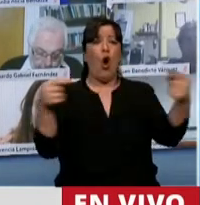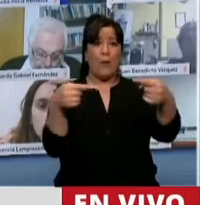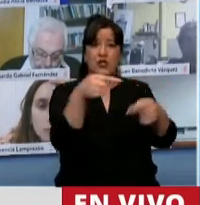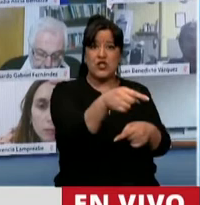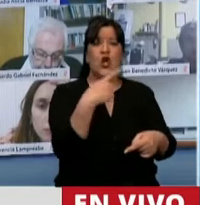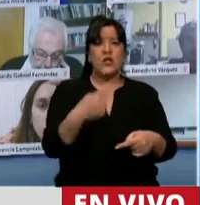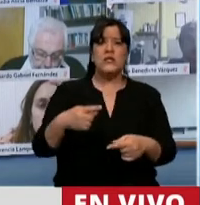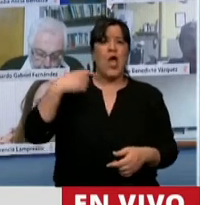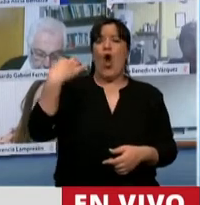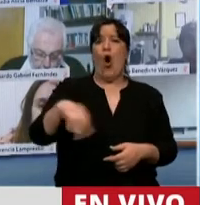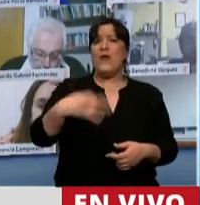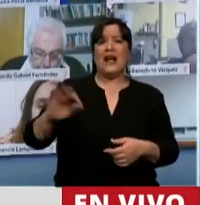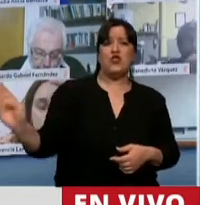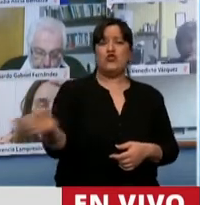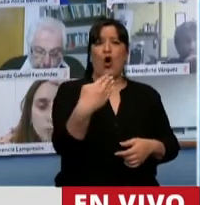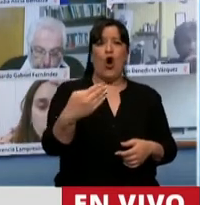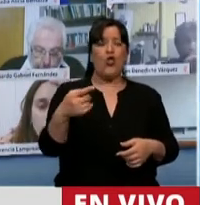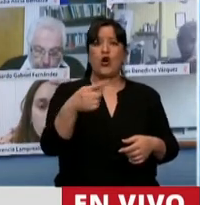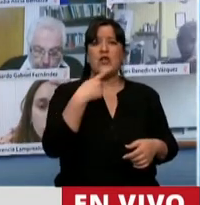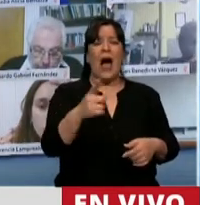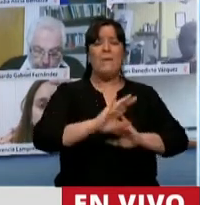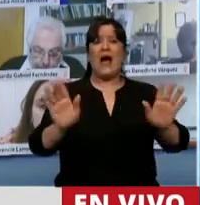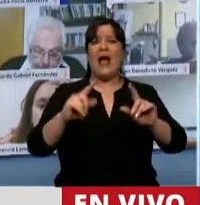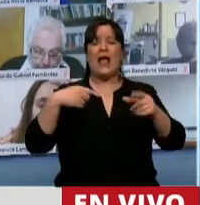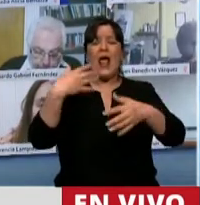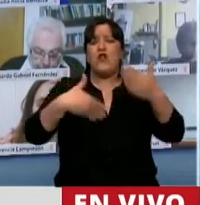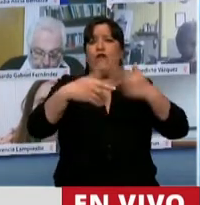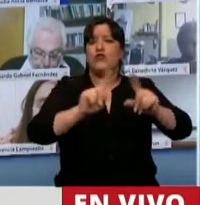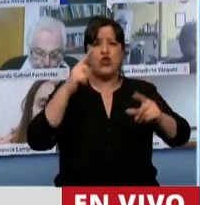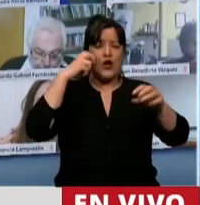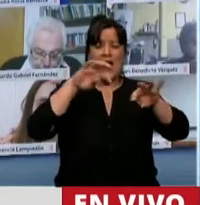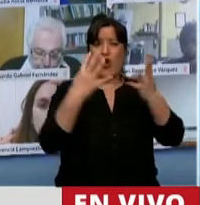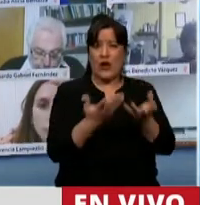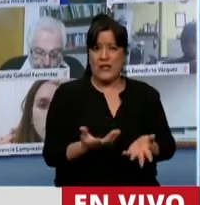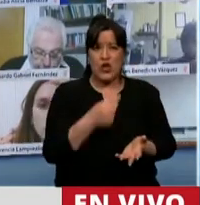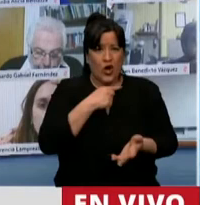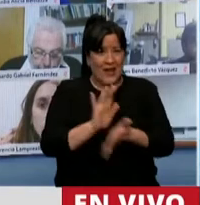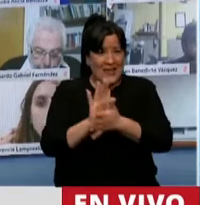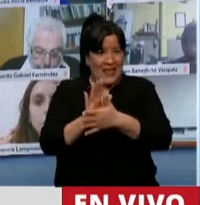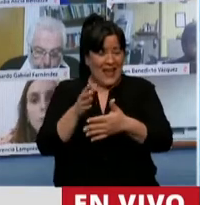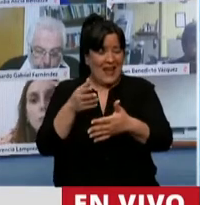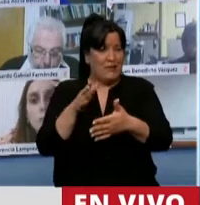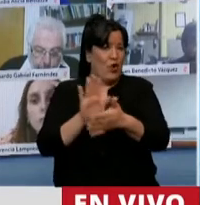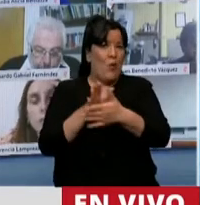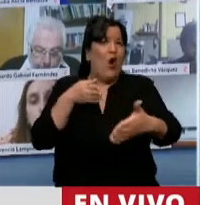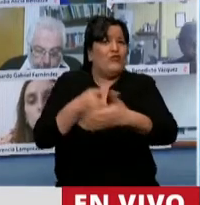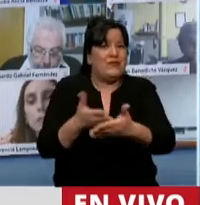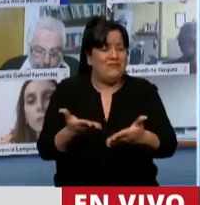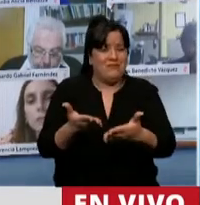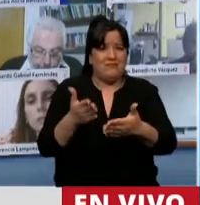obliga a todos los bloques de la oposición a no tener funcionamiento del Congreso? Quieren bloquear el funcionamiento del Congreso.